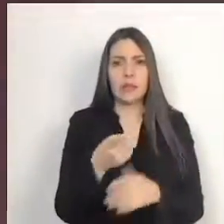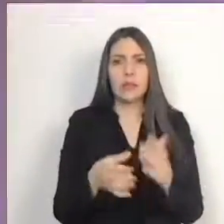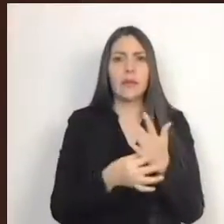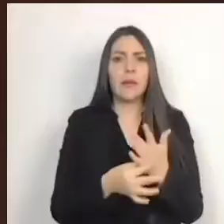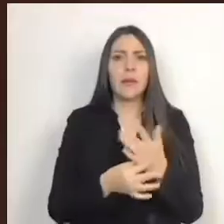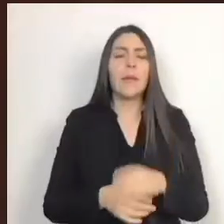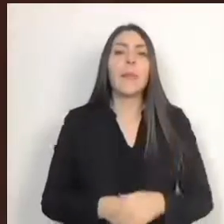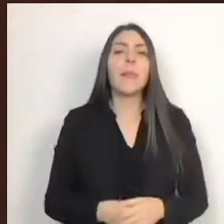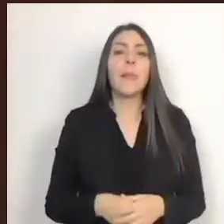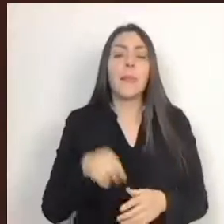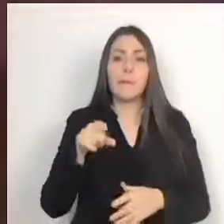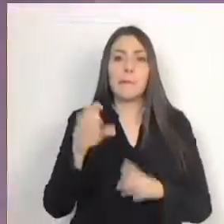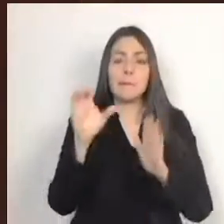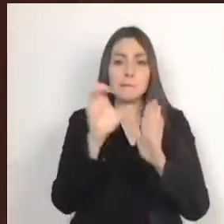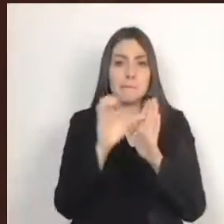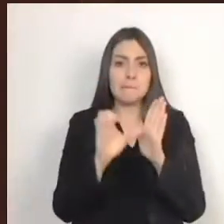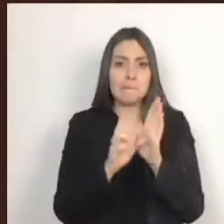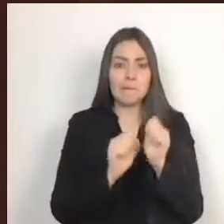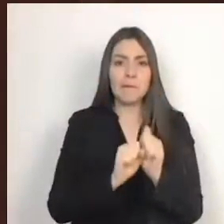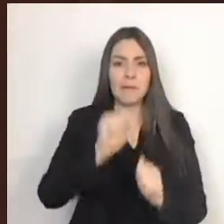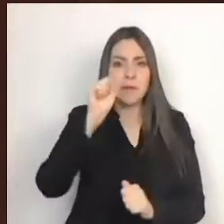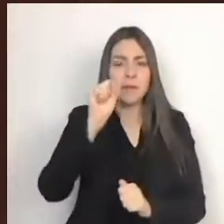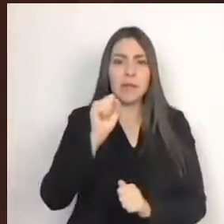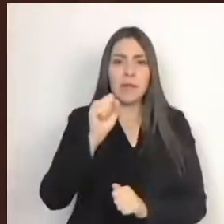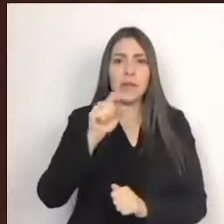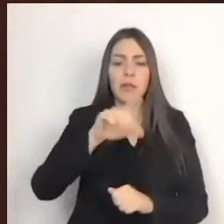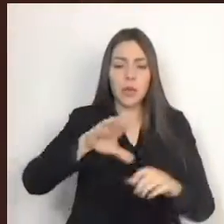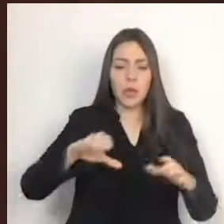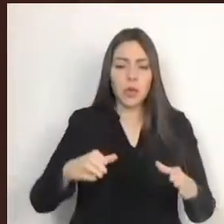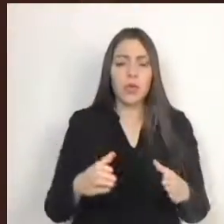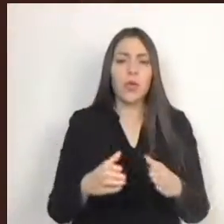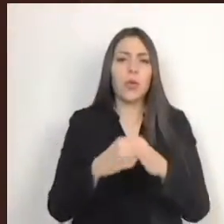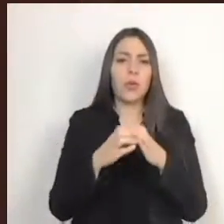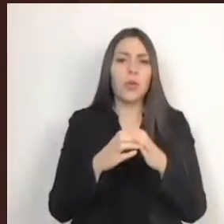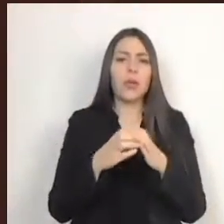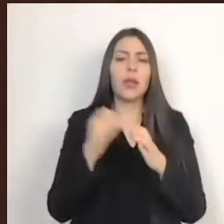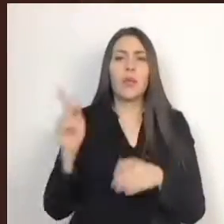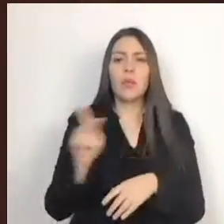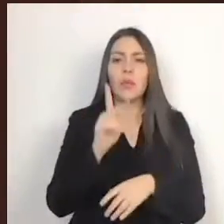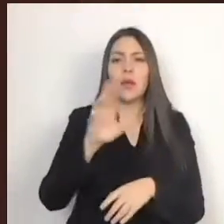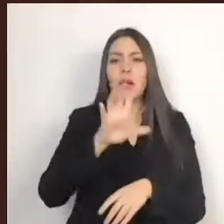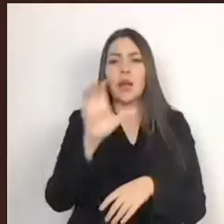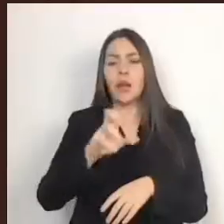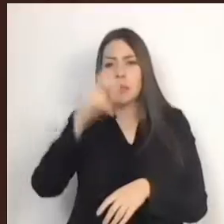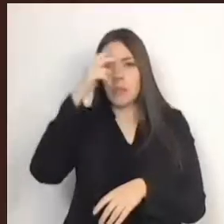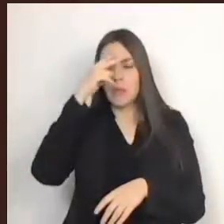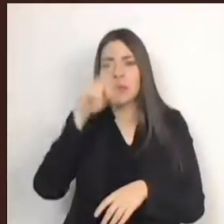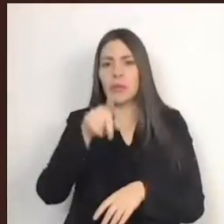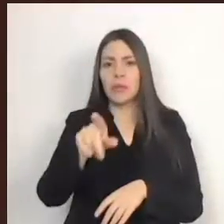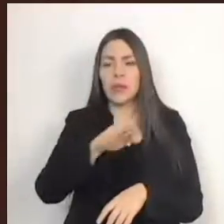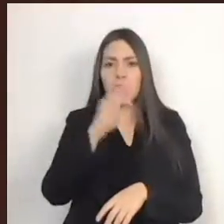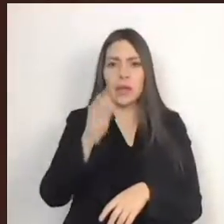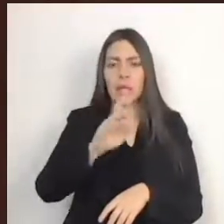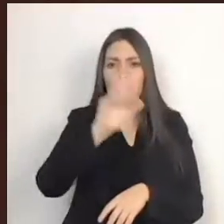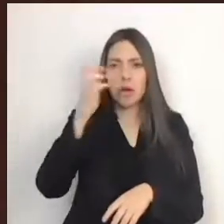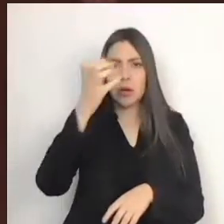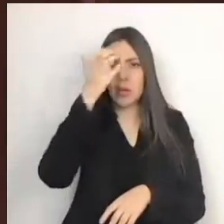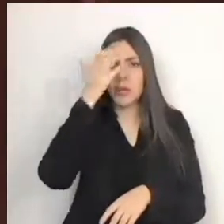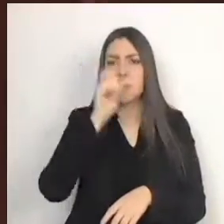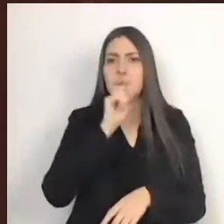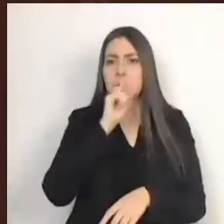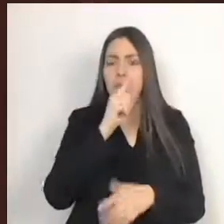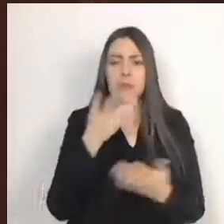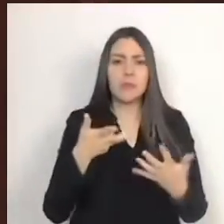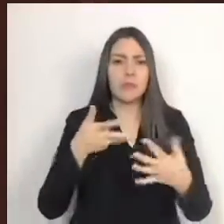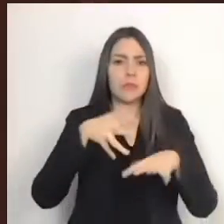Esta Constitución reconoce a los pueblos y comunidades afromexicanas, cualquiera que sea su autodeterminación, como parte de la composición